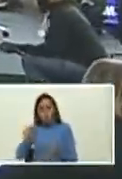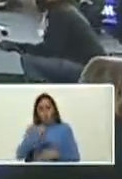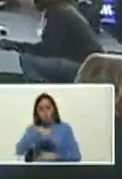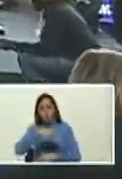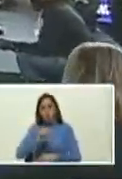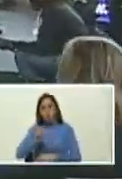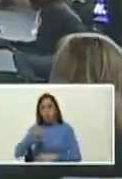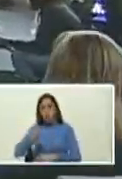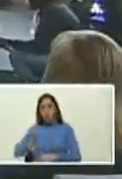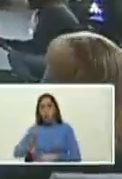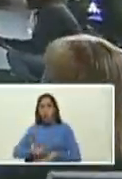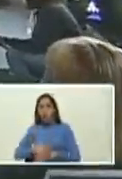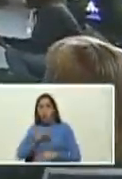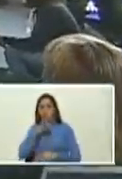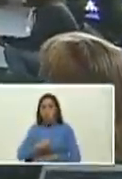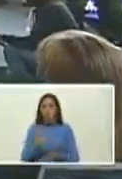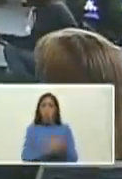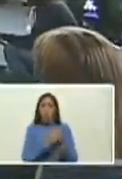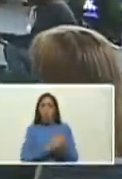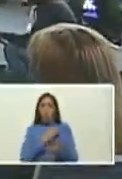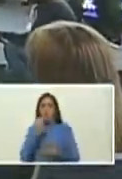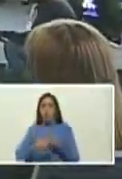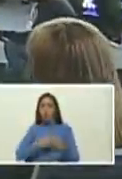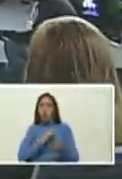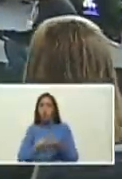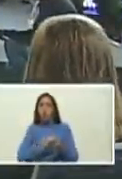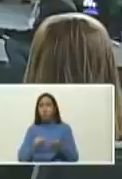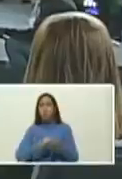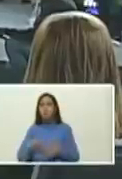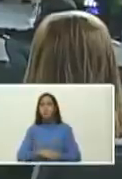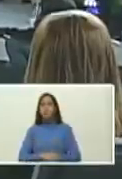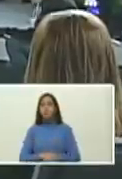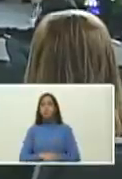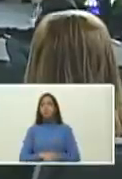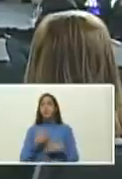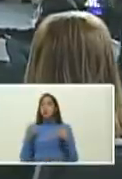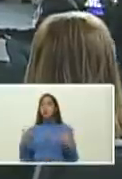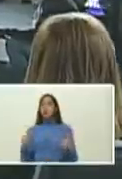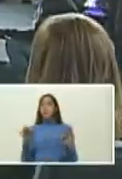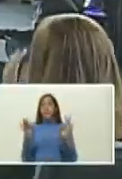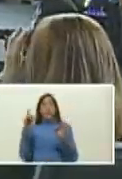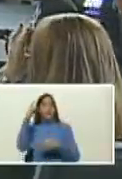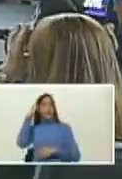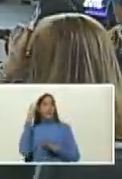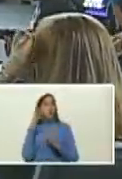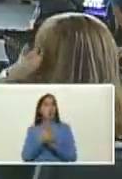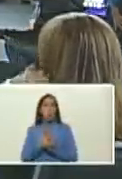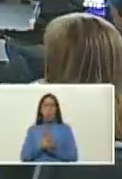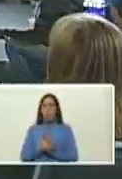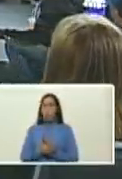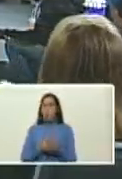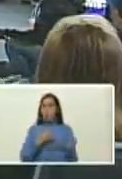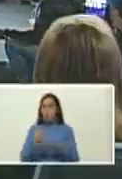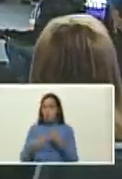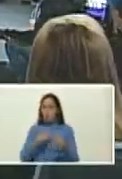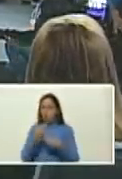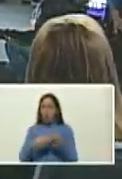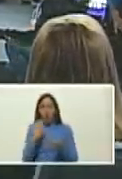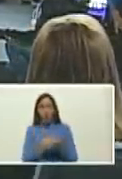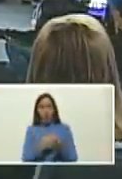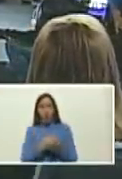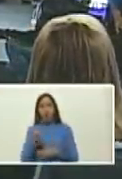de novela a Carlos Gómez Gómez hoy es un día muy especial en el marco de la Feria Internacional del Libro de Venezuela